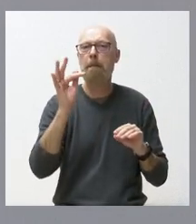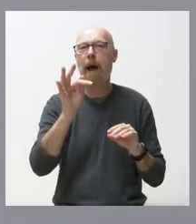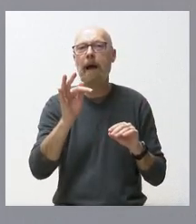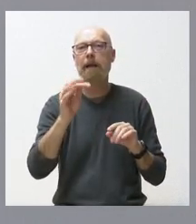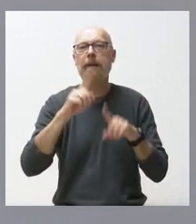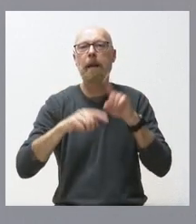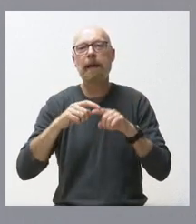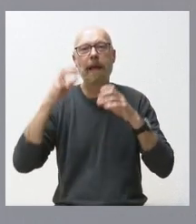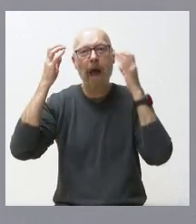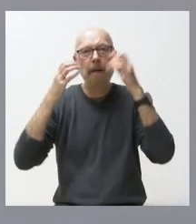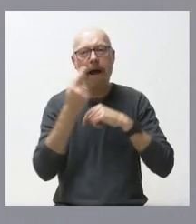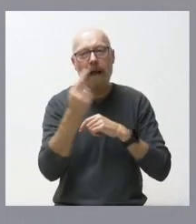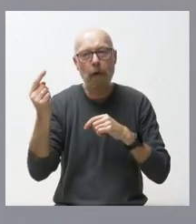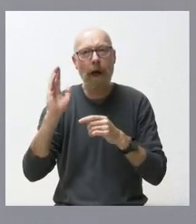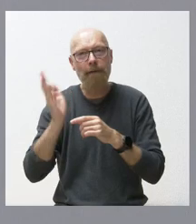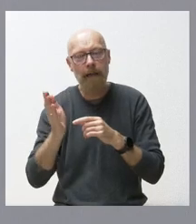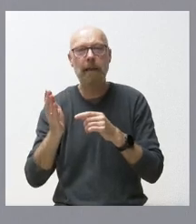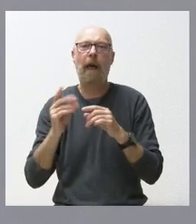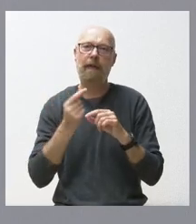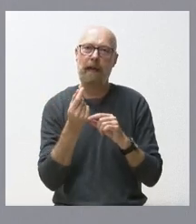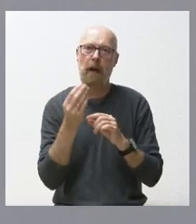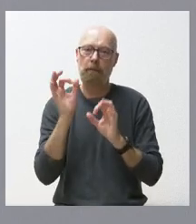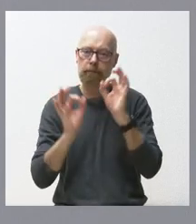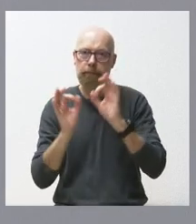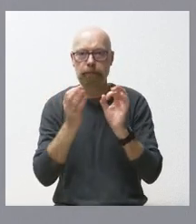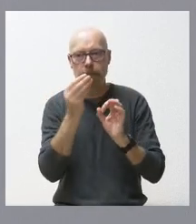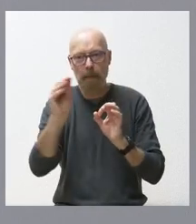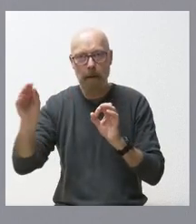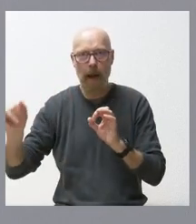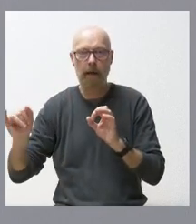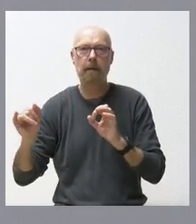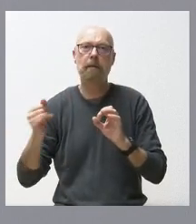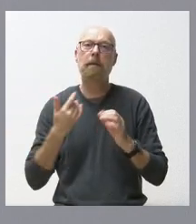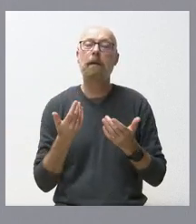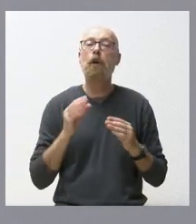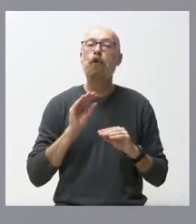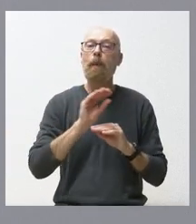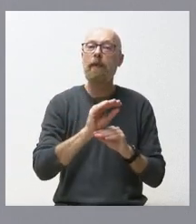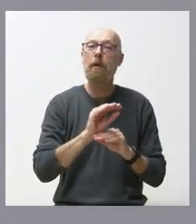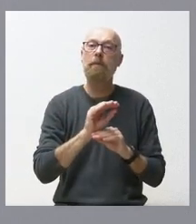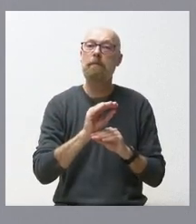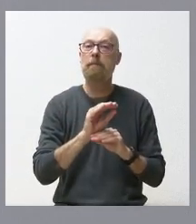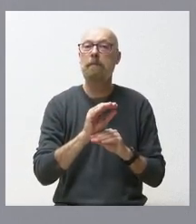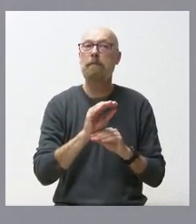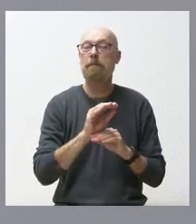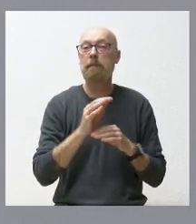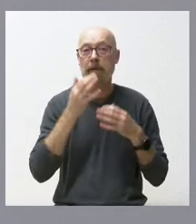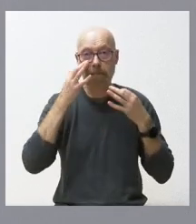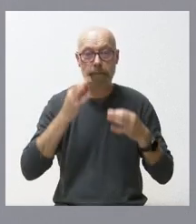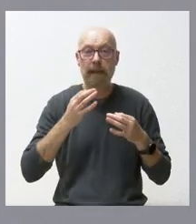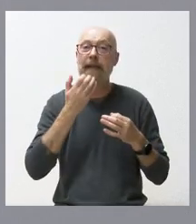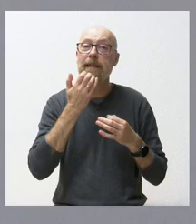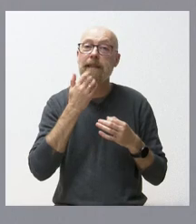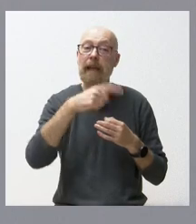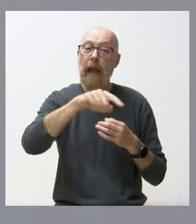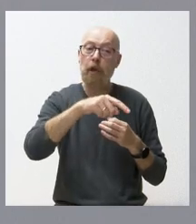de ganado afectada con el importe que tienen ustedes aquí en la documentación. La subvención se entenderá efectiva si el beneficiario no la rechaza